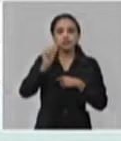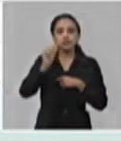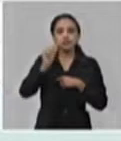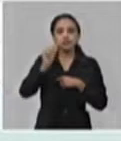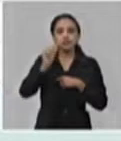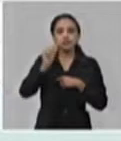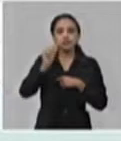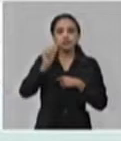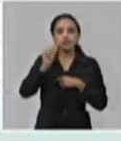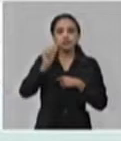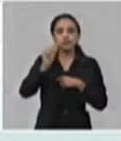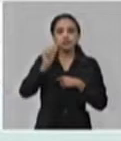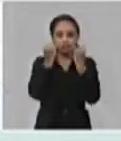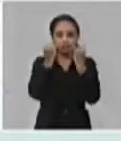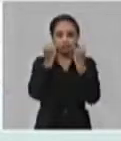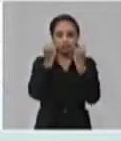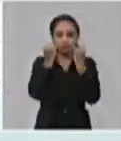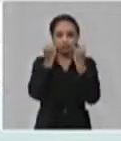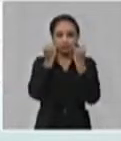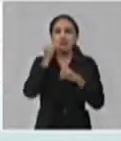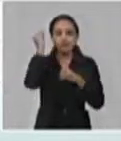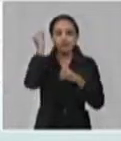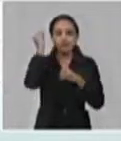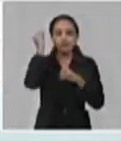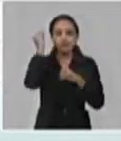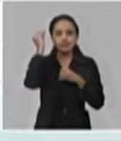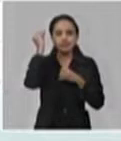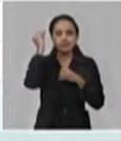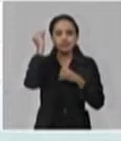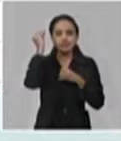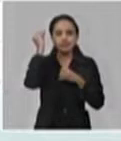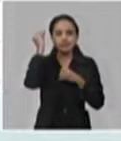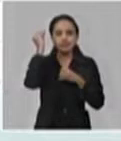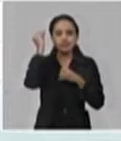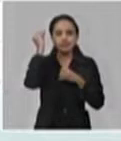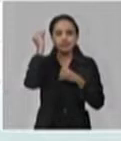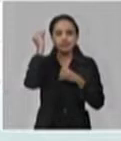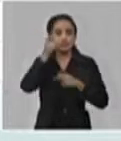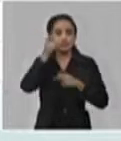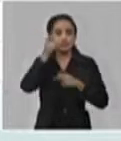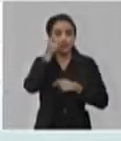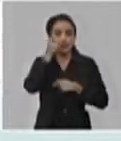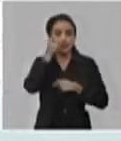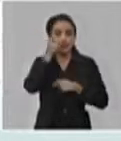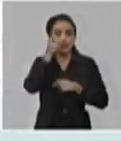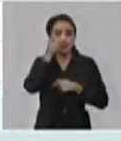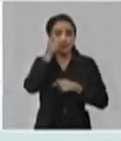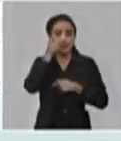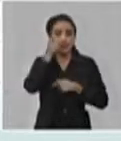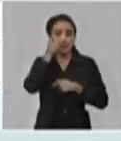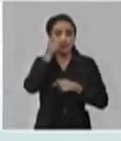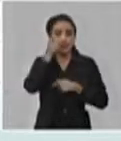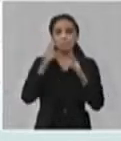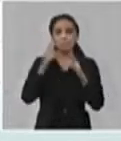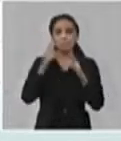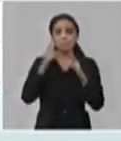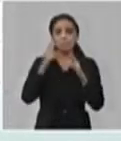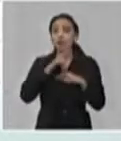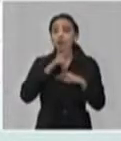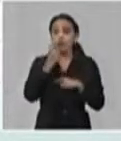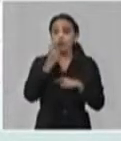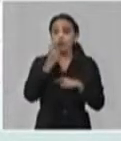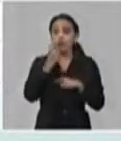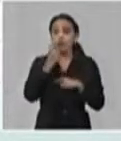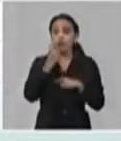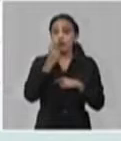identificarlas, poder clasificarlas, saber si es un individuo, que puede ser un tratamiento y vigilancia en la casa, si es necesario, pero el comportamiento que tiene, llevarlo